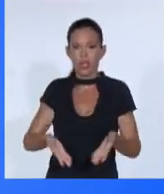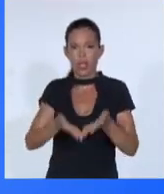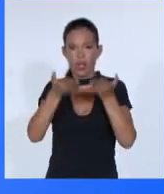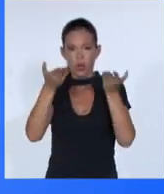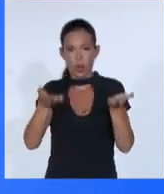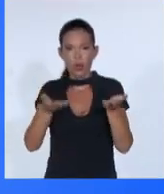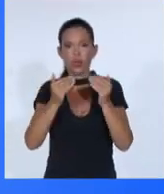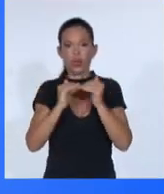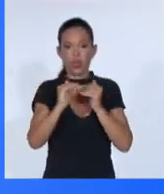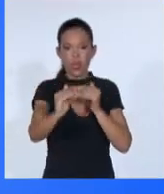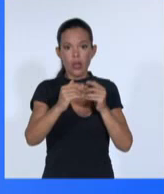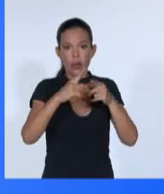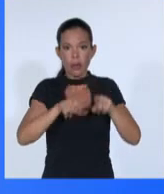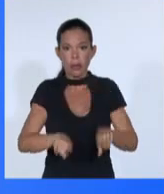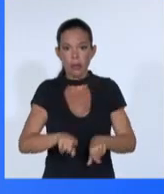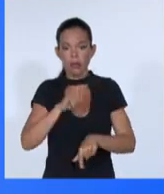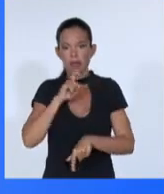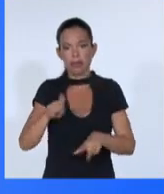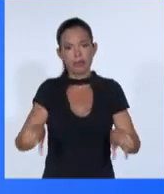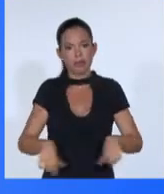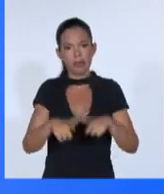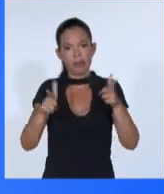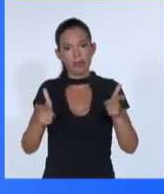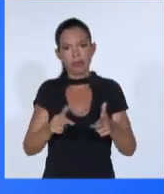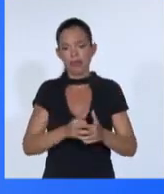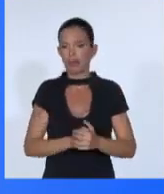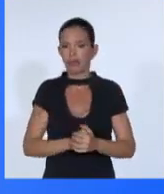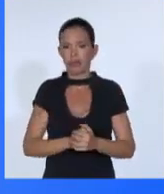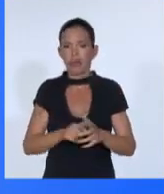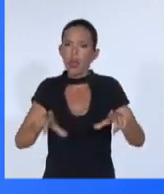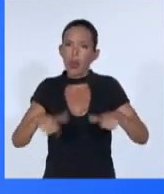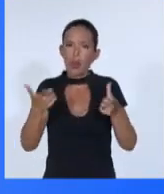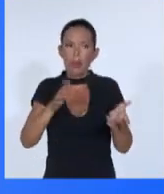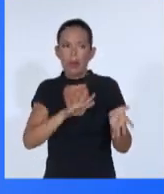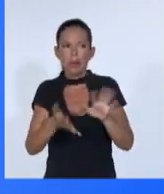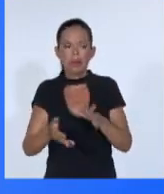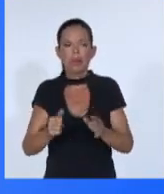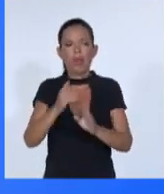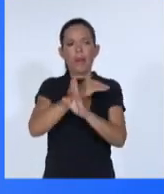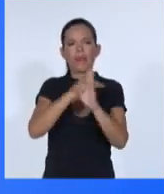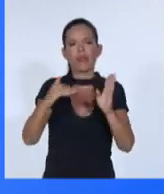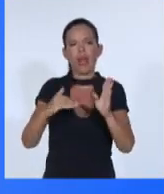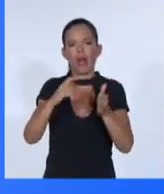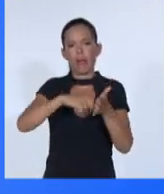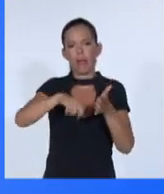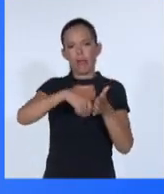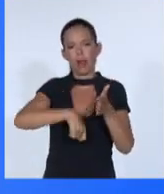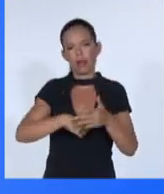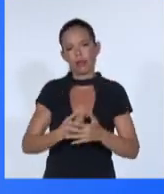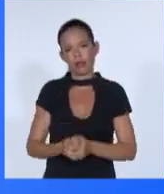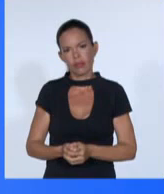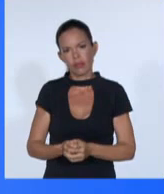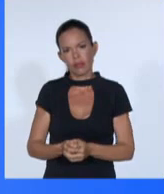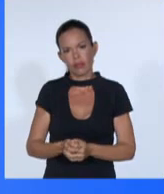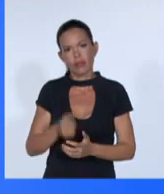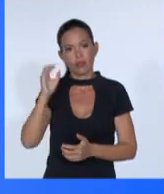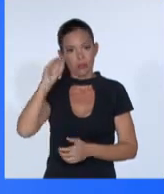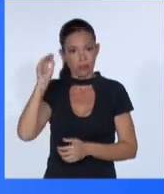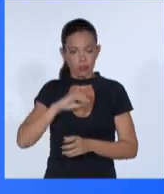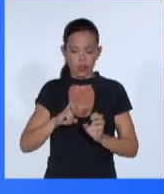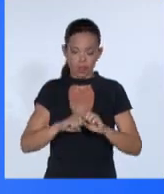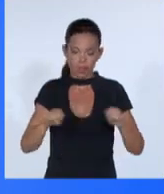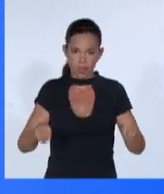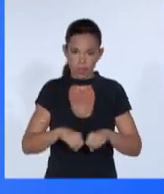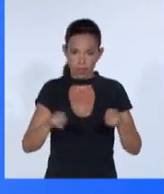más de la mitad de las metas acordadas. Conscientes de la actual situación, el Grupo de los